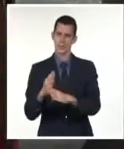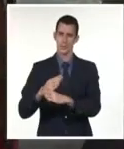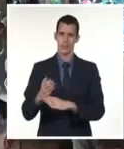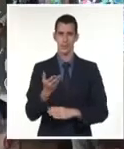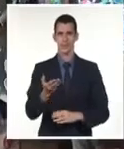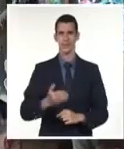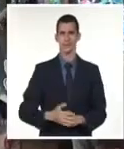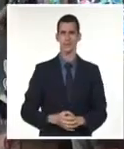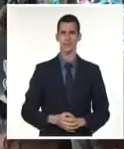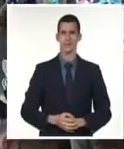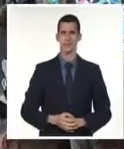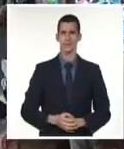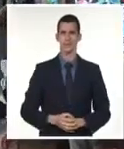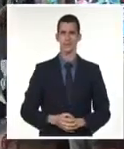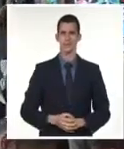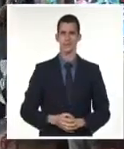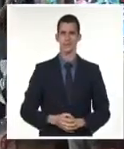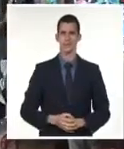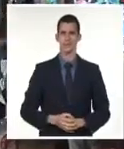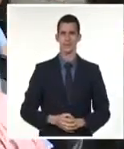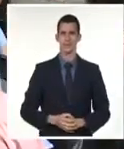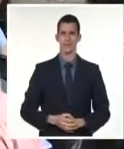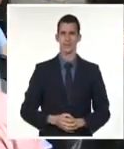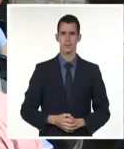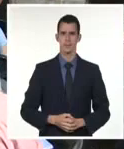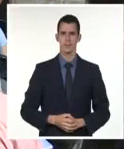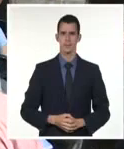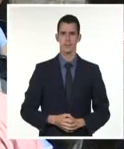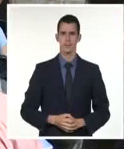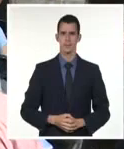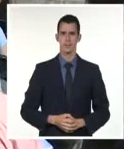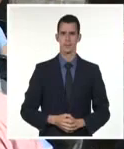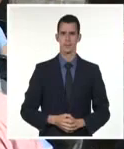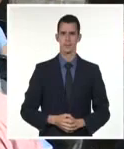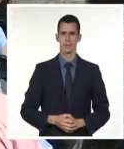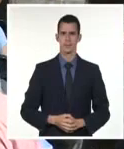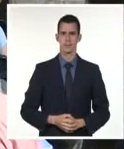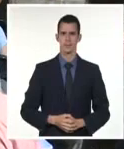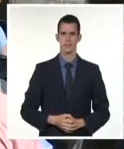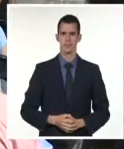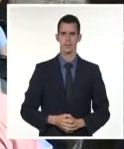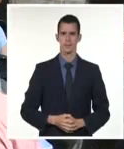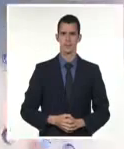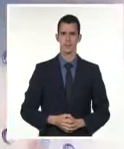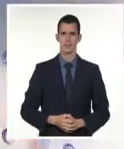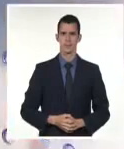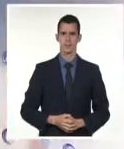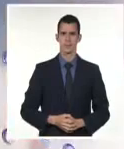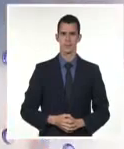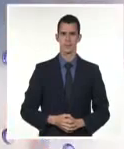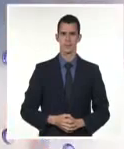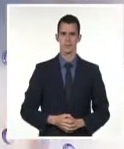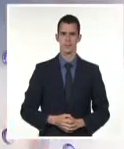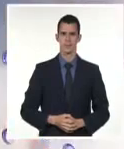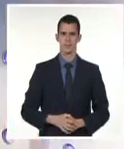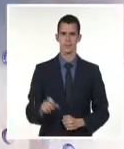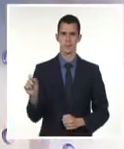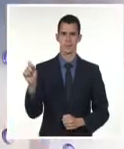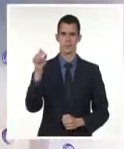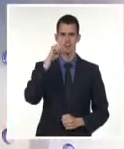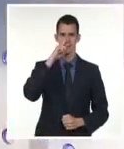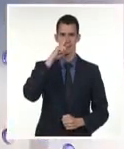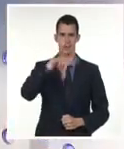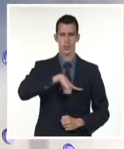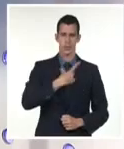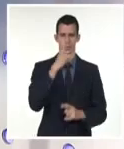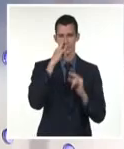World Music 2022. Claudia Álvarez Ferrales, Sistema Informativo de la Televisión Cubana. Y con esta información